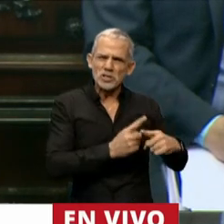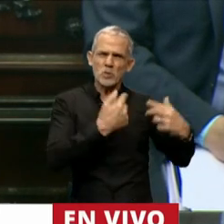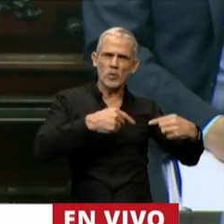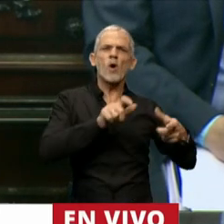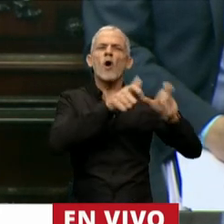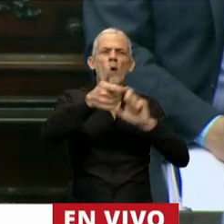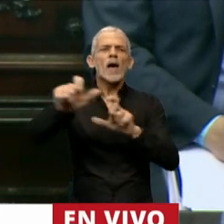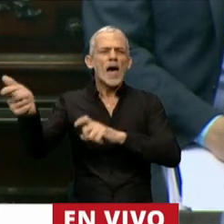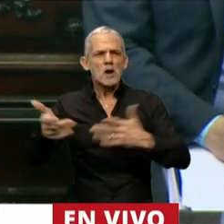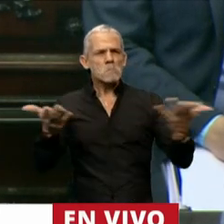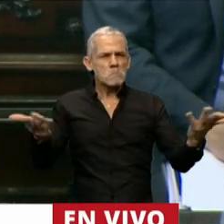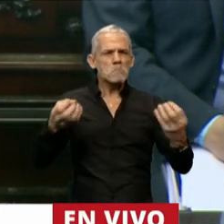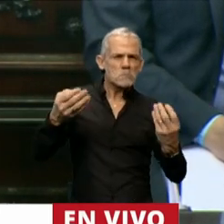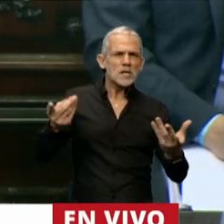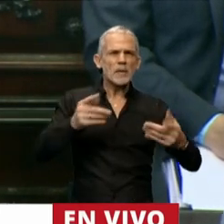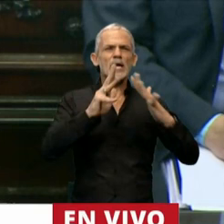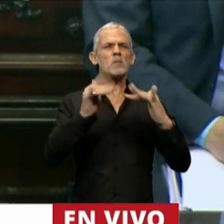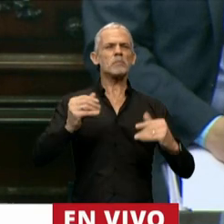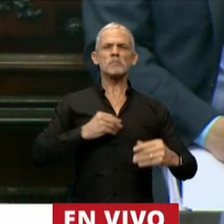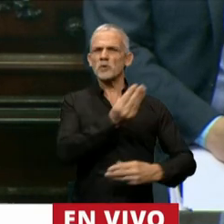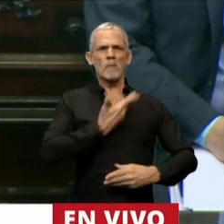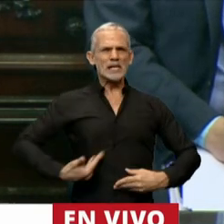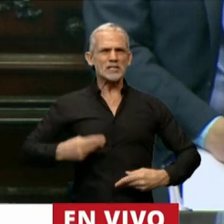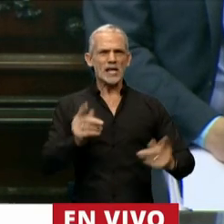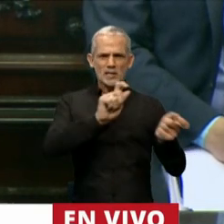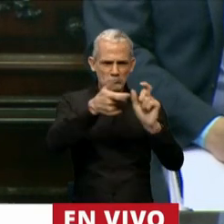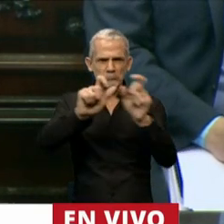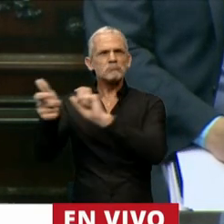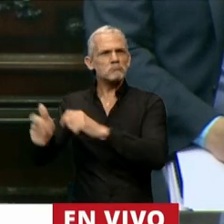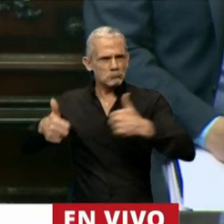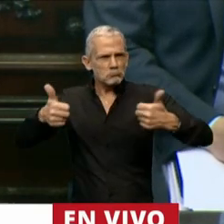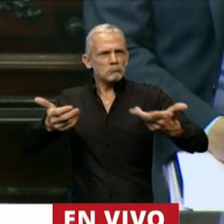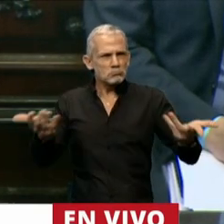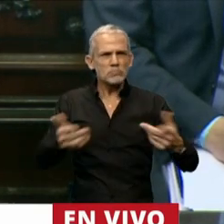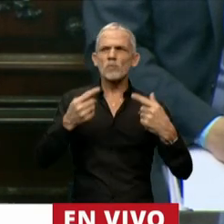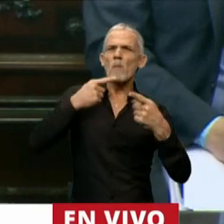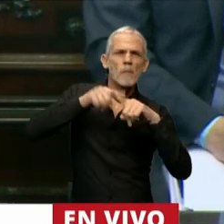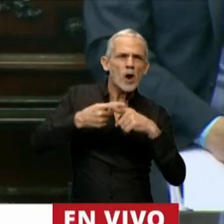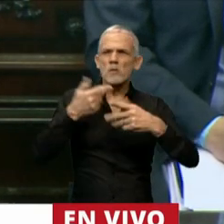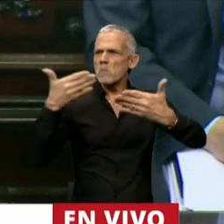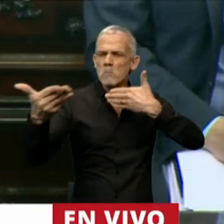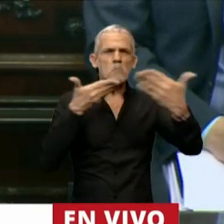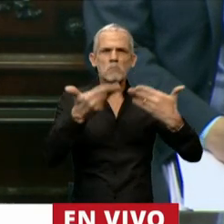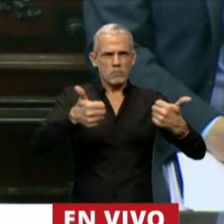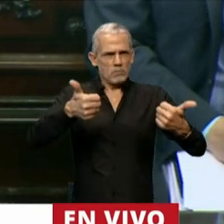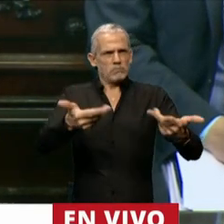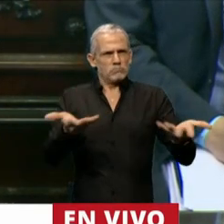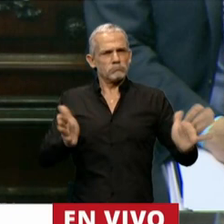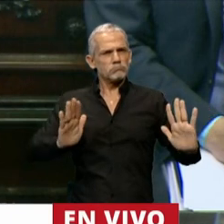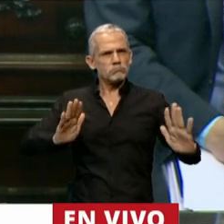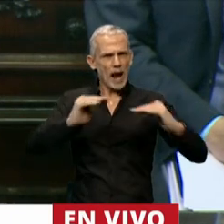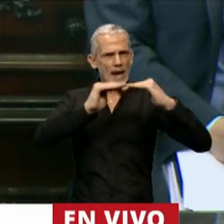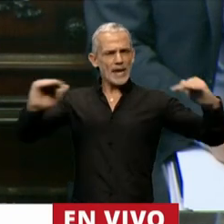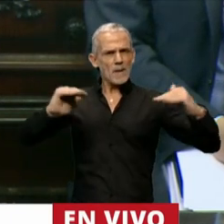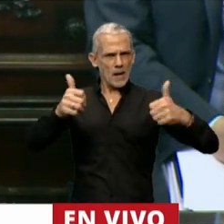alternancia en paz que hemos vivido, del diálogo político de alto nivel que se ha dado, de